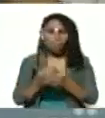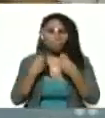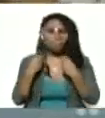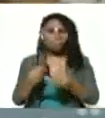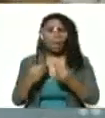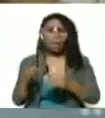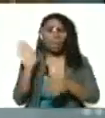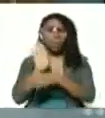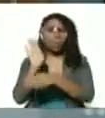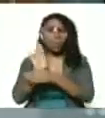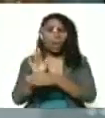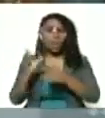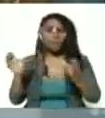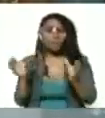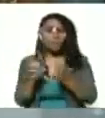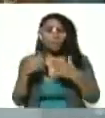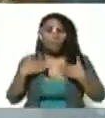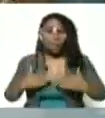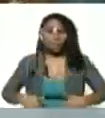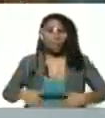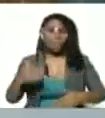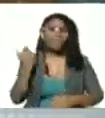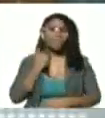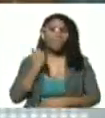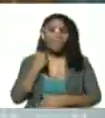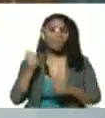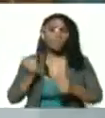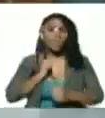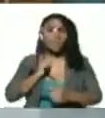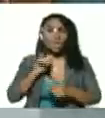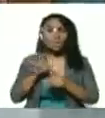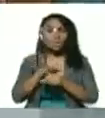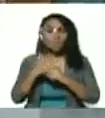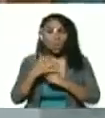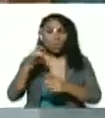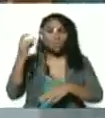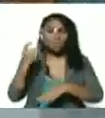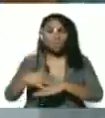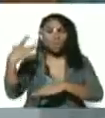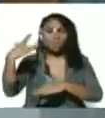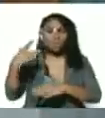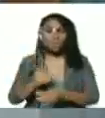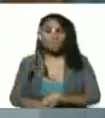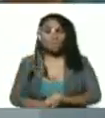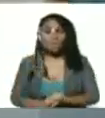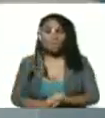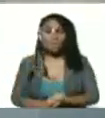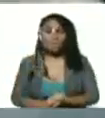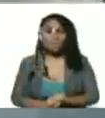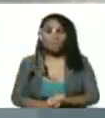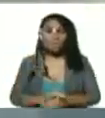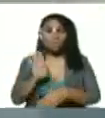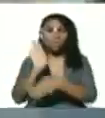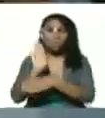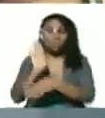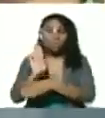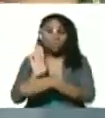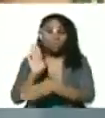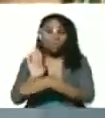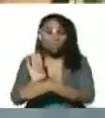cuidar al cuerpo de la enfermedad y de cualquier situación de gravedad lo protegen